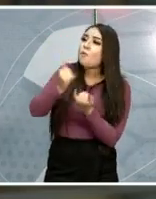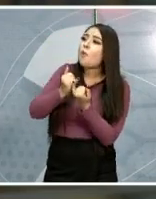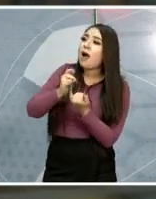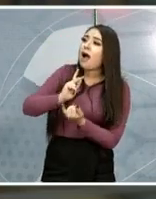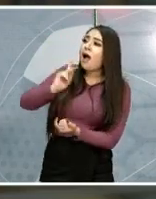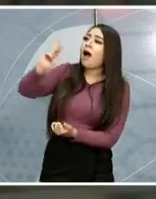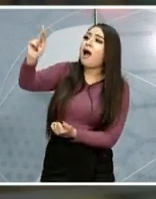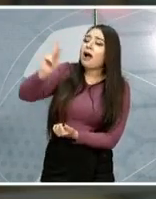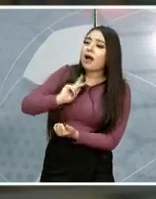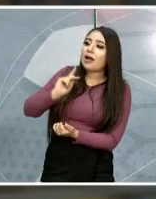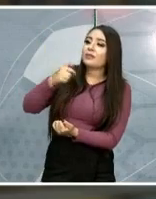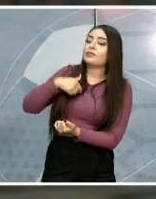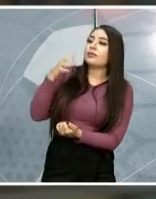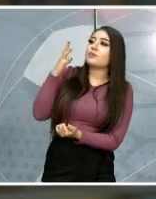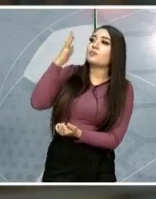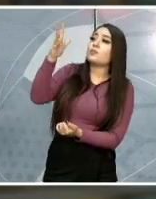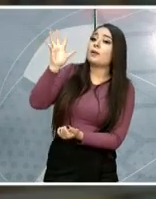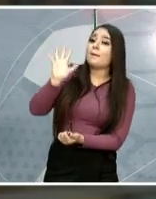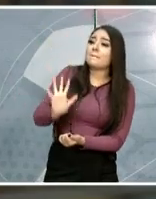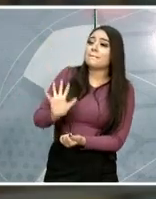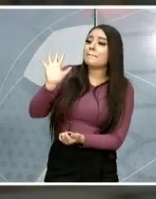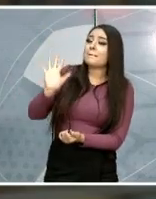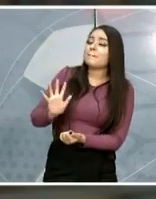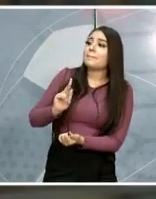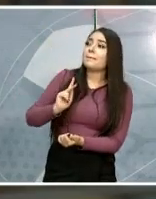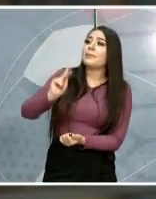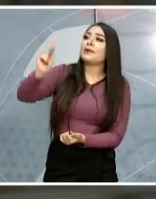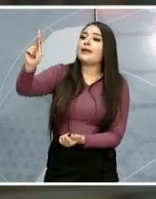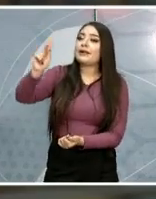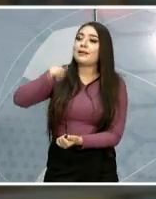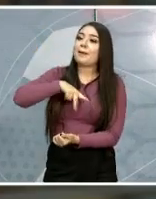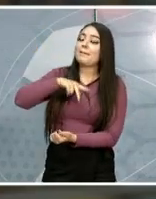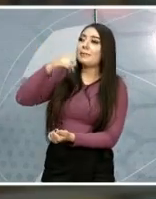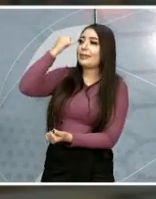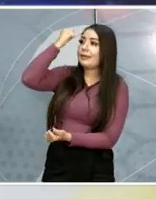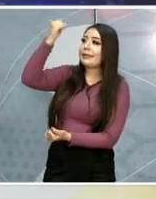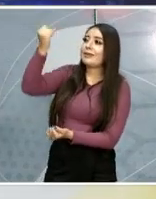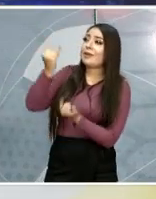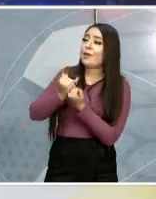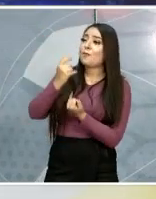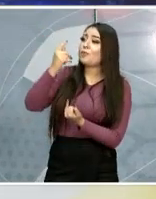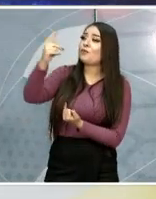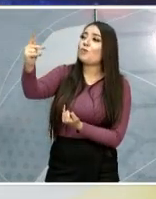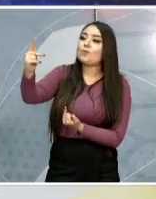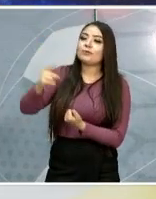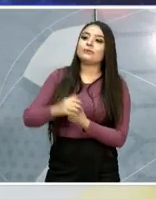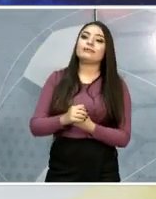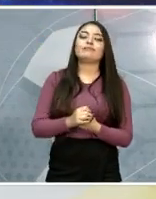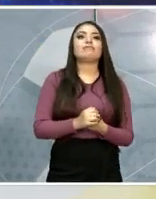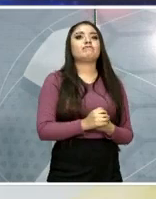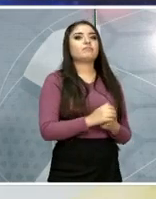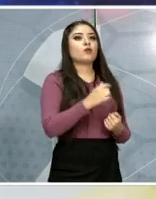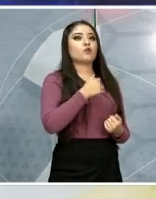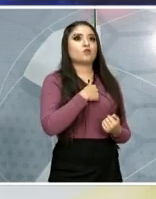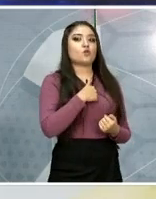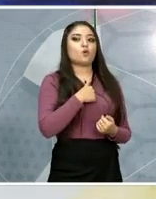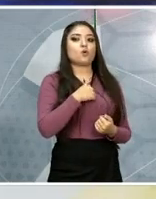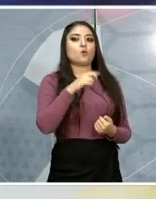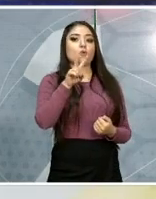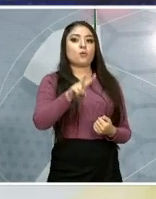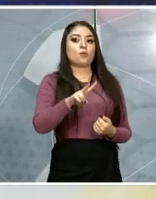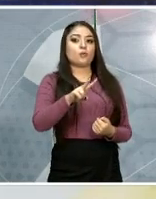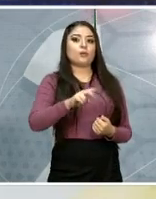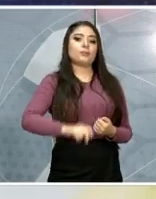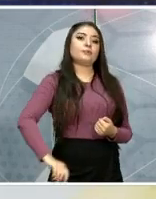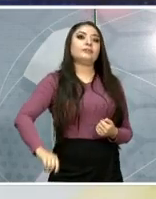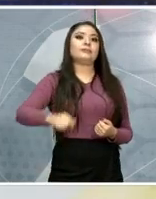a, me gusta la ideología de, Gabi? Pues yo veo muchos, se puede decir que documentales de